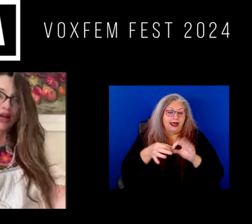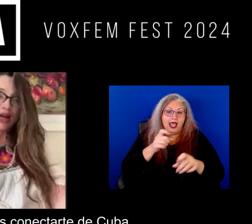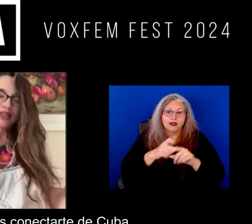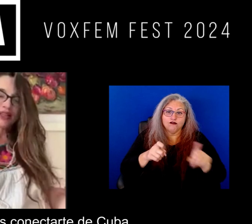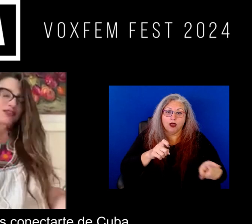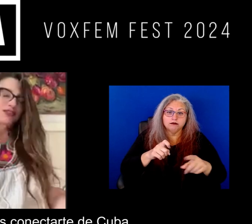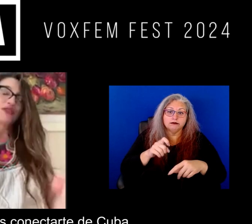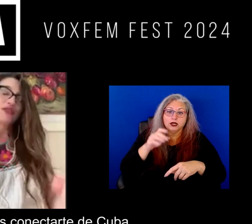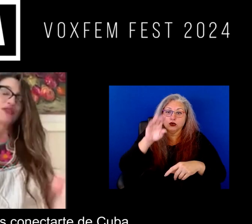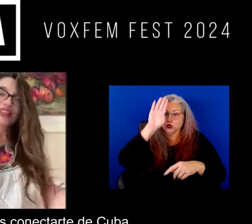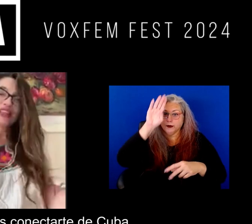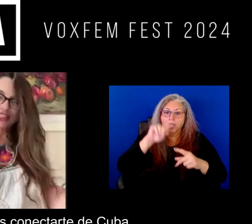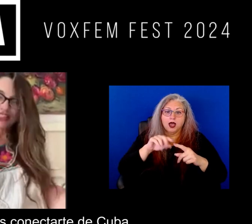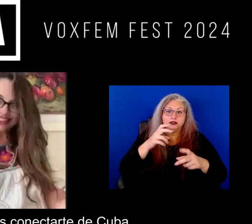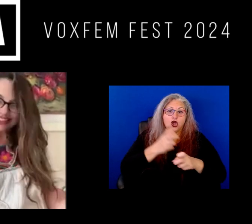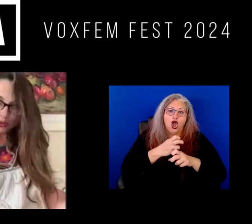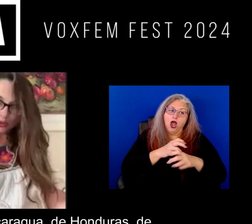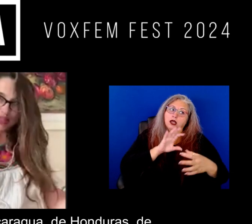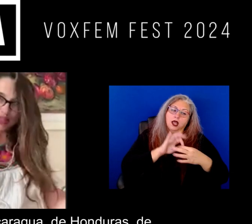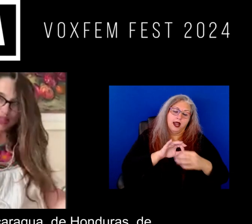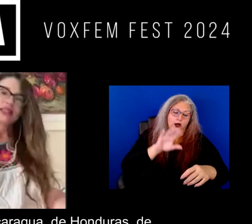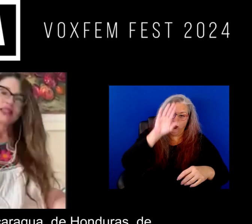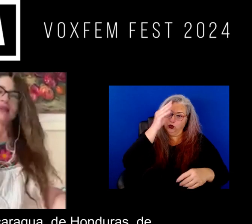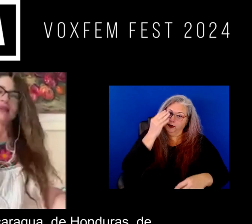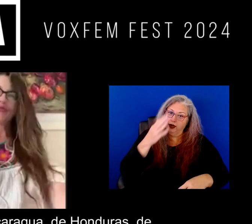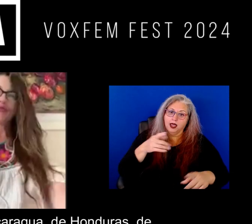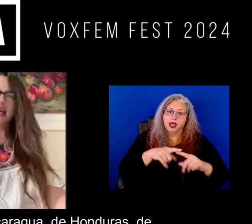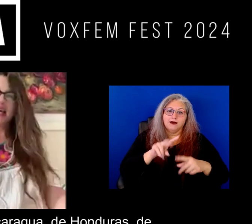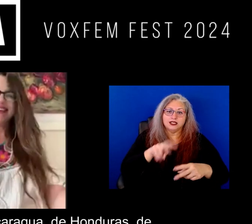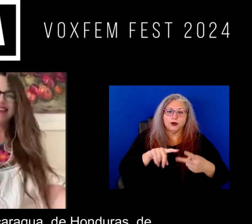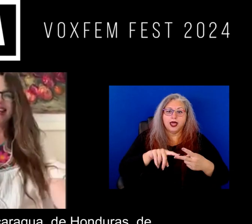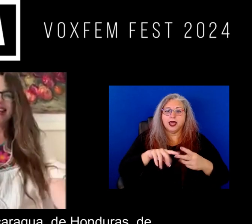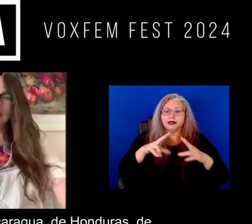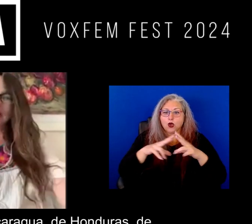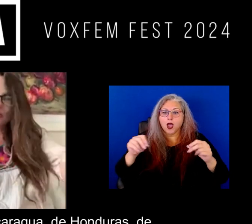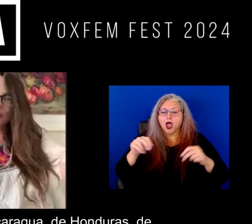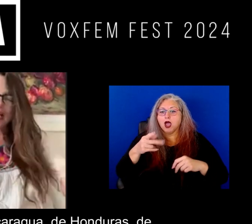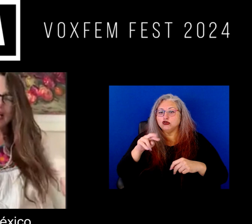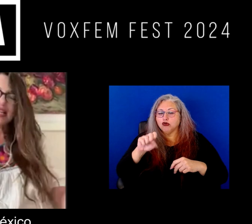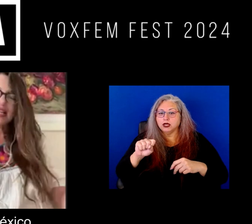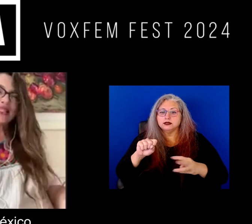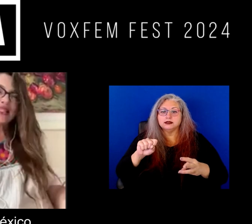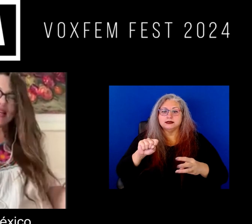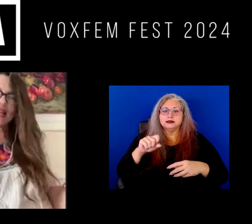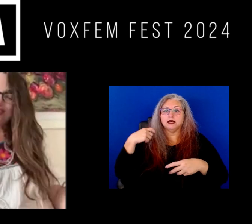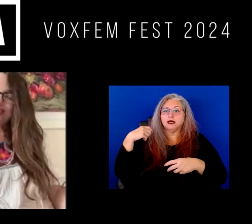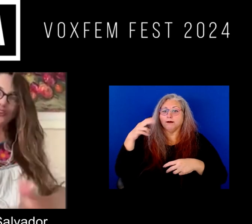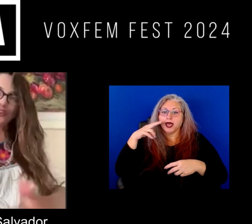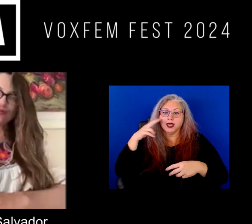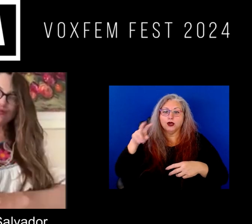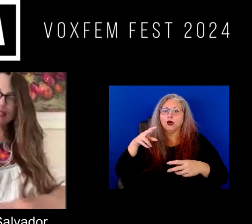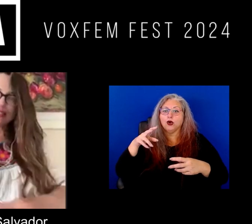Cuba por lo difícil que es conectarte de Cuba de Venezuela de Nicaragua de Honduras de México